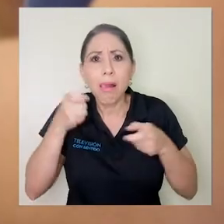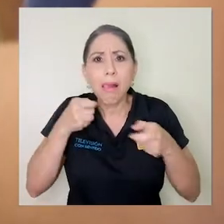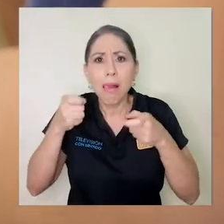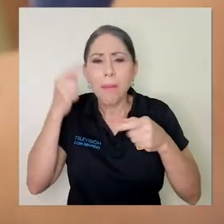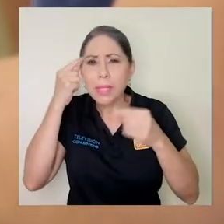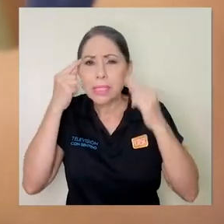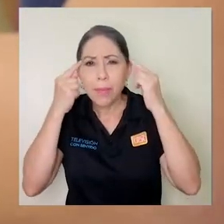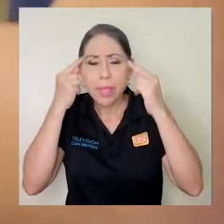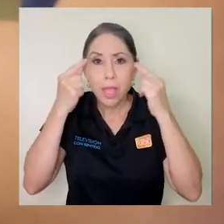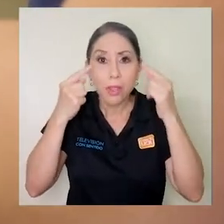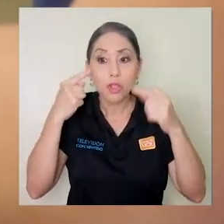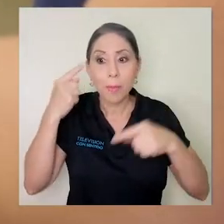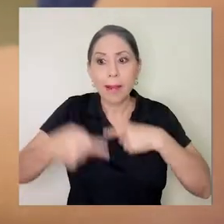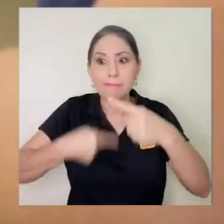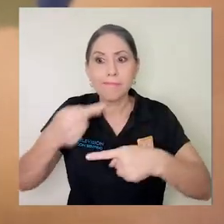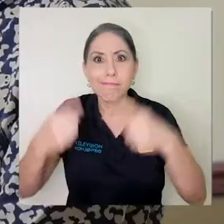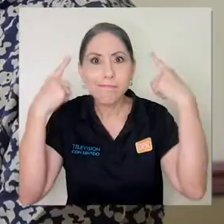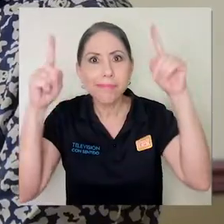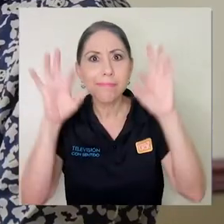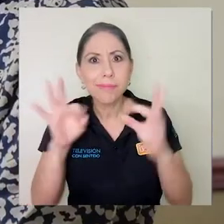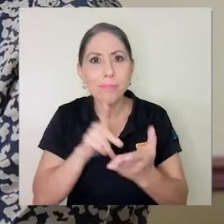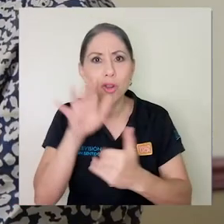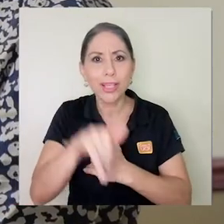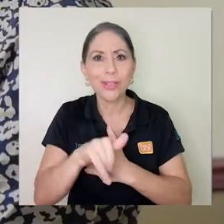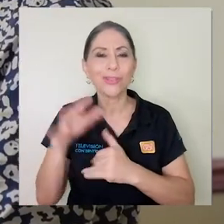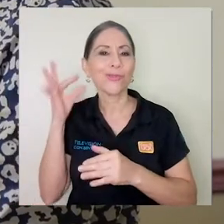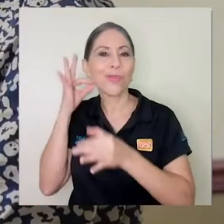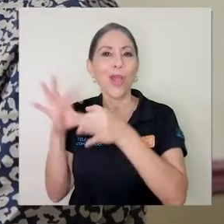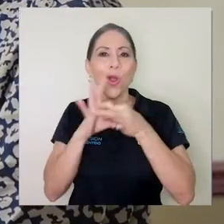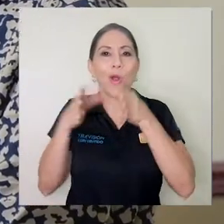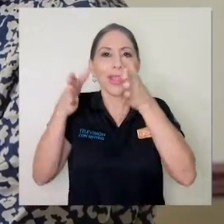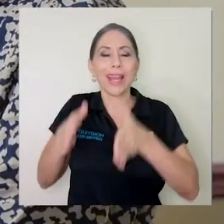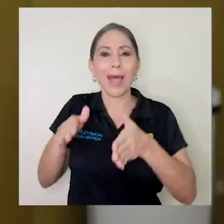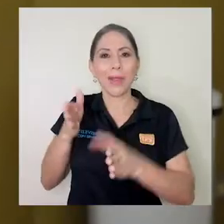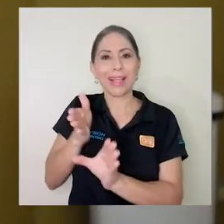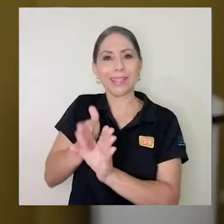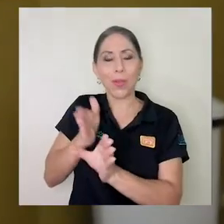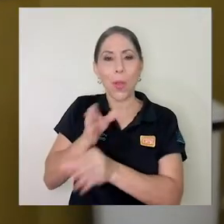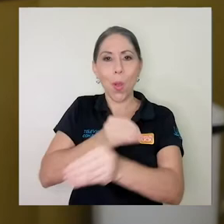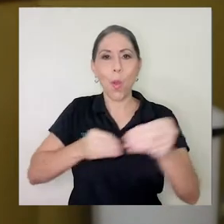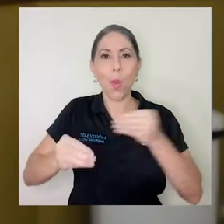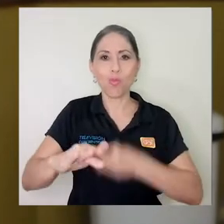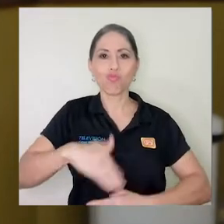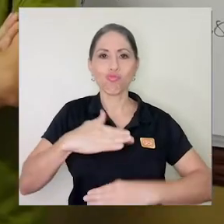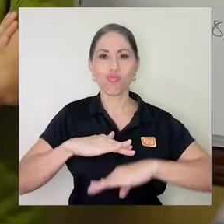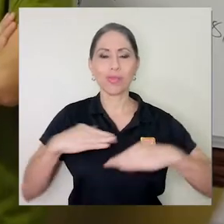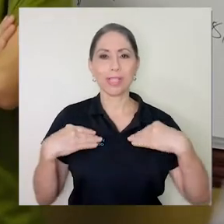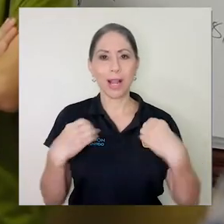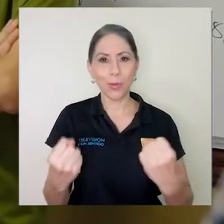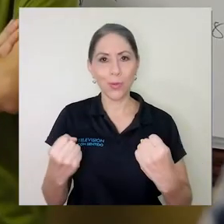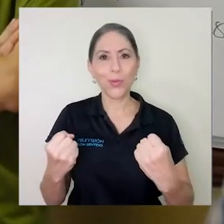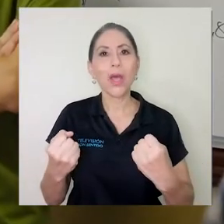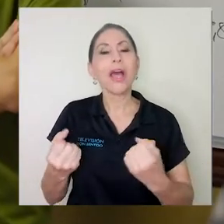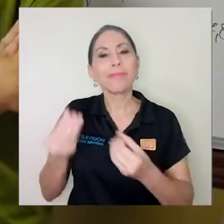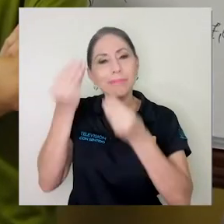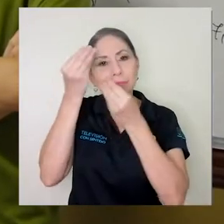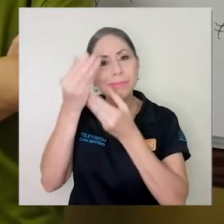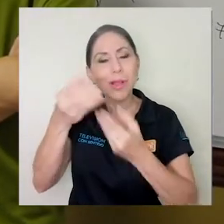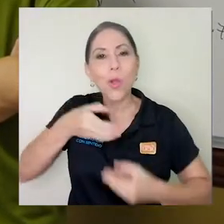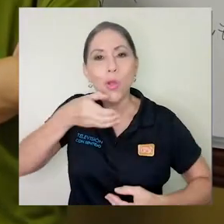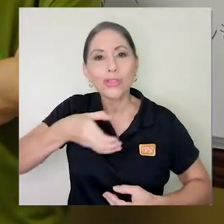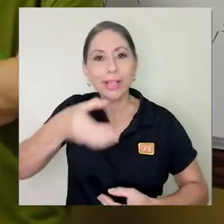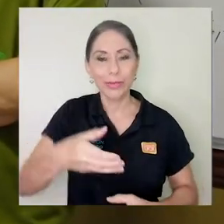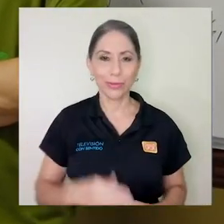y llevar a cabo sus proyectos? La coordinadora del área de psicología de la Oficina de Bienestar y Salud nos comparte